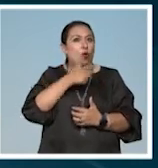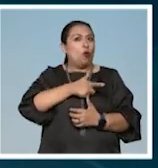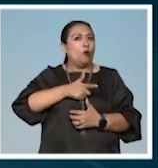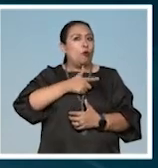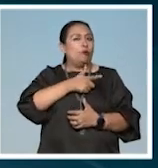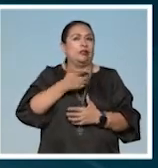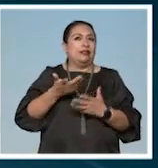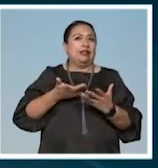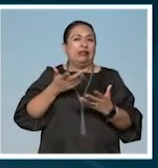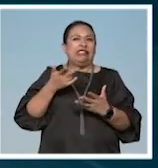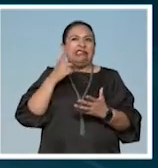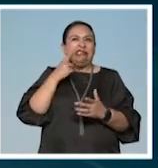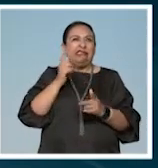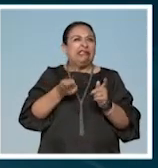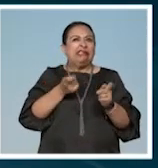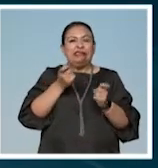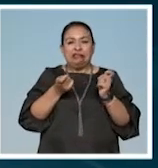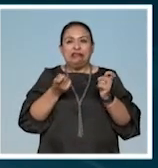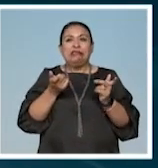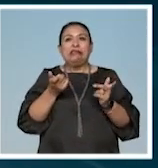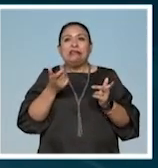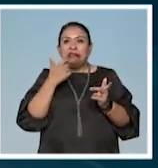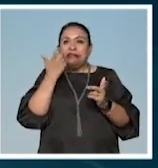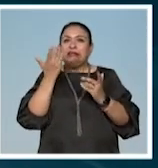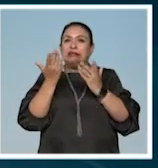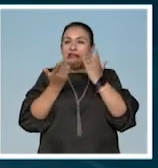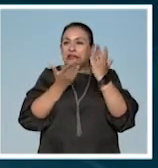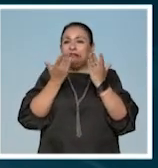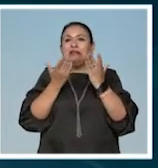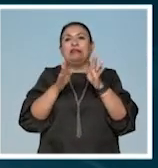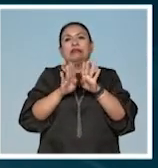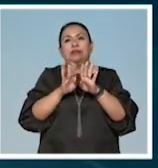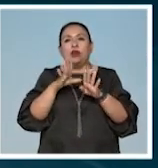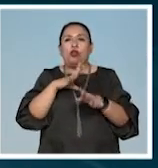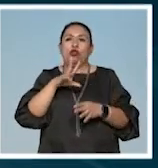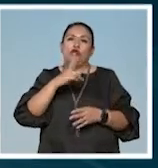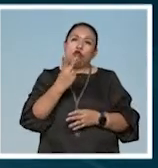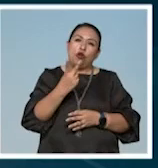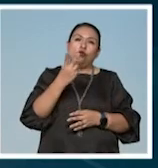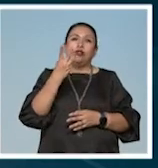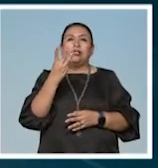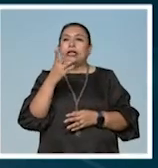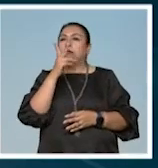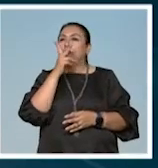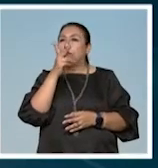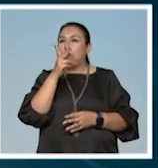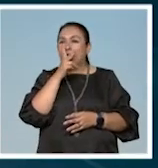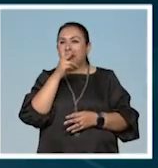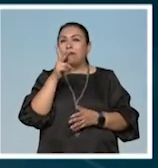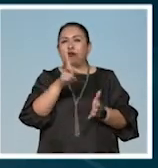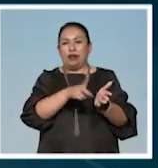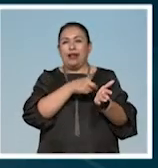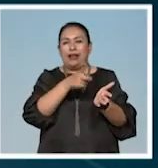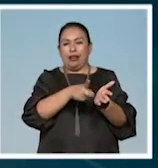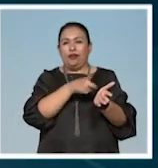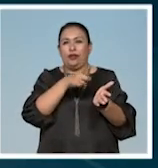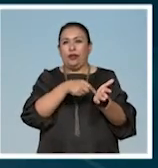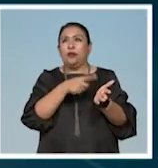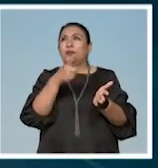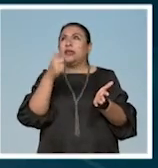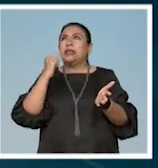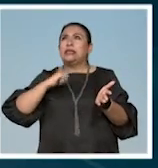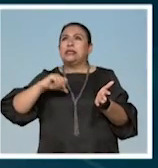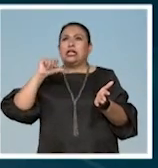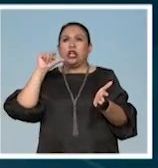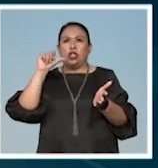estudiarlo a través de, bueno, hay dos o tres vocabularios, diccionarios, uno del siglo